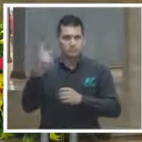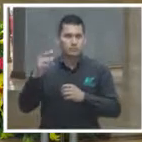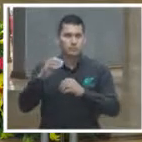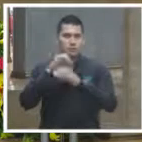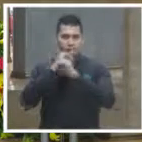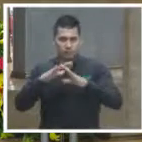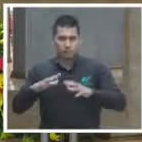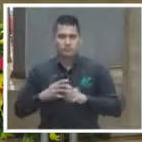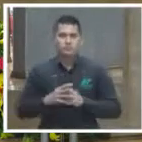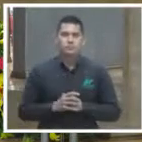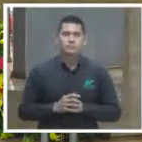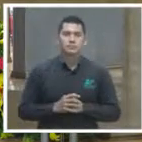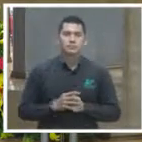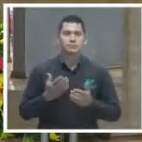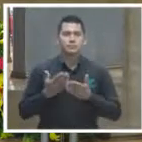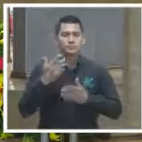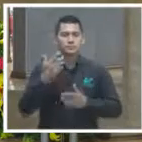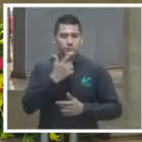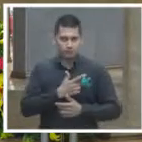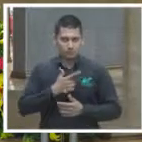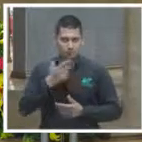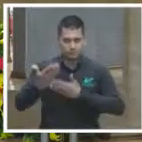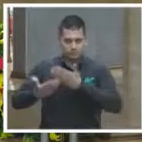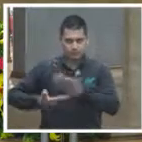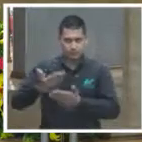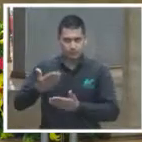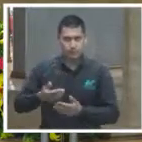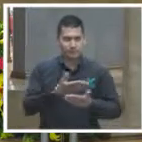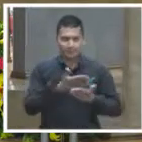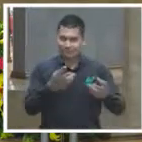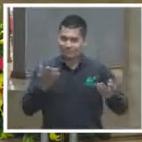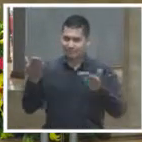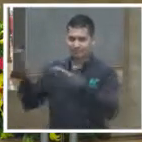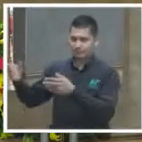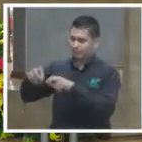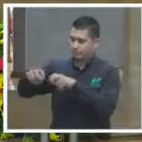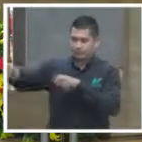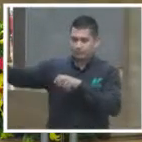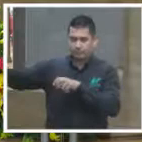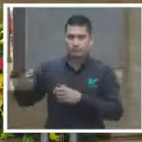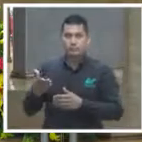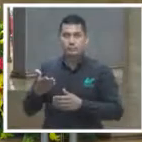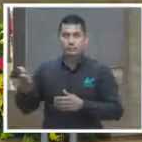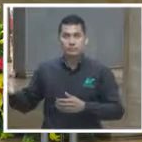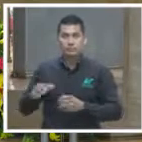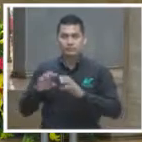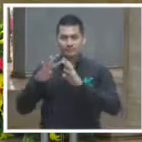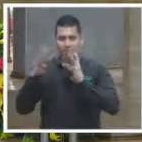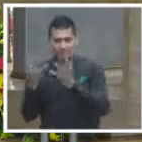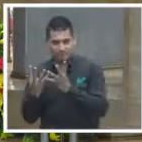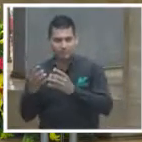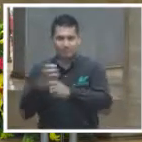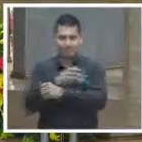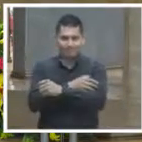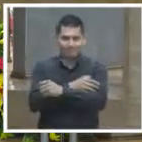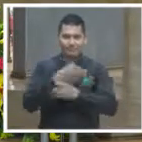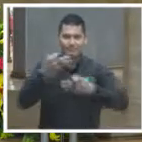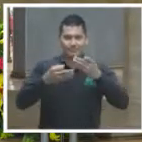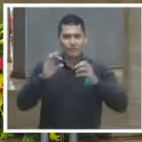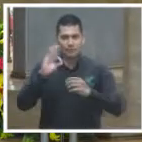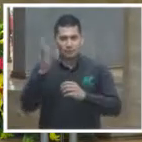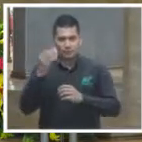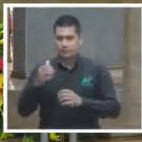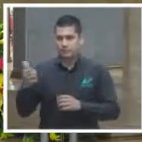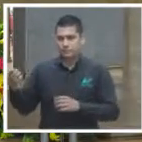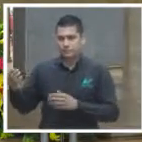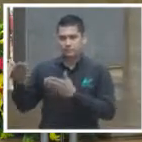Tengo el gusto de presentarles a todas y a todos ustedes a quien representa al Tribunal Electoral del Poder Judicial de la Federación, a su sala